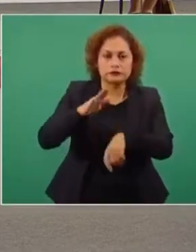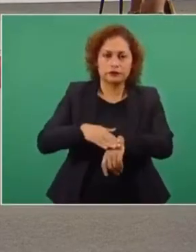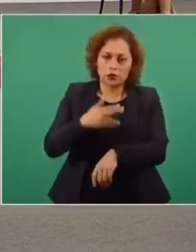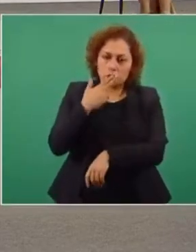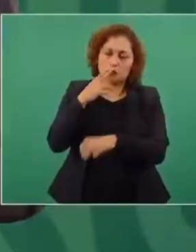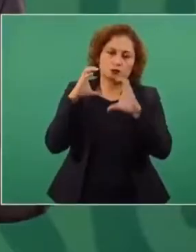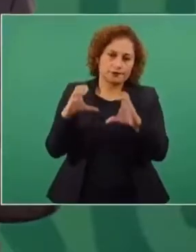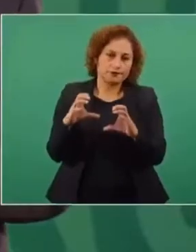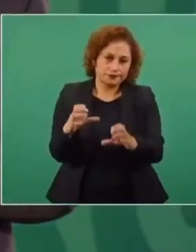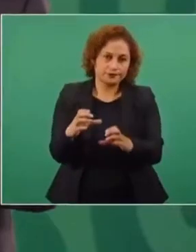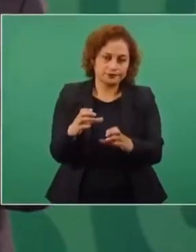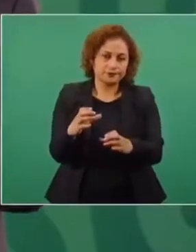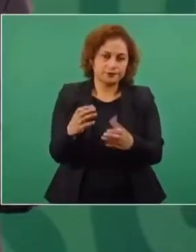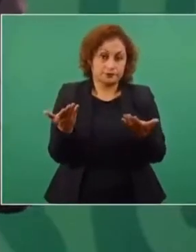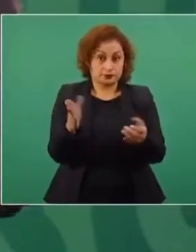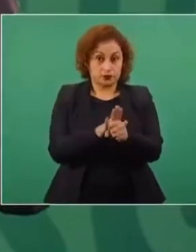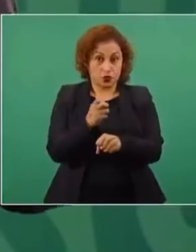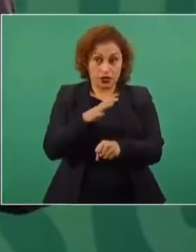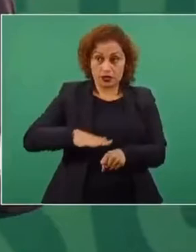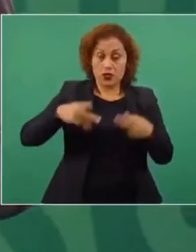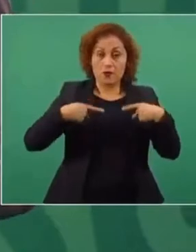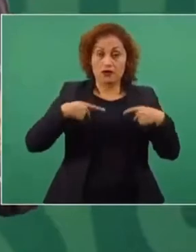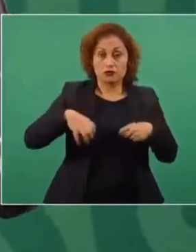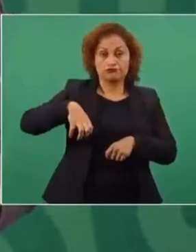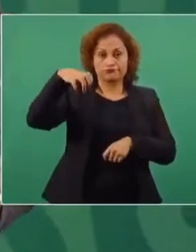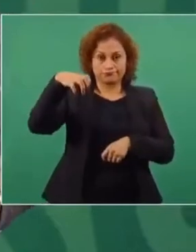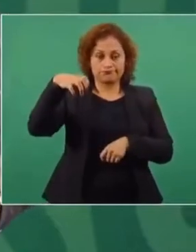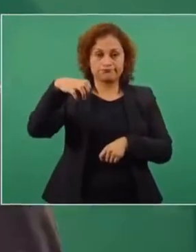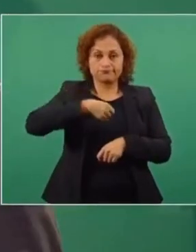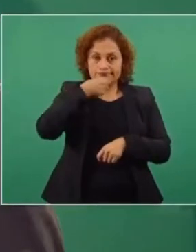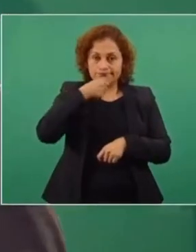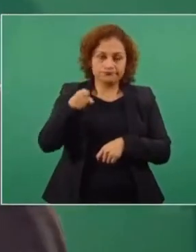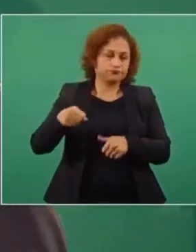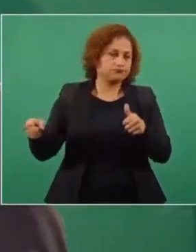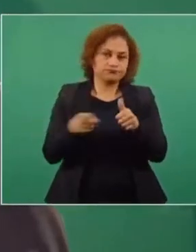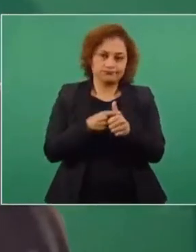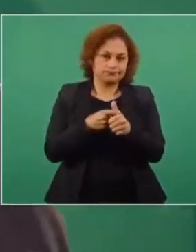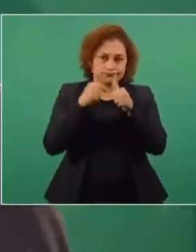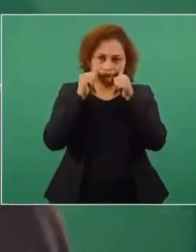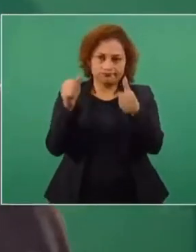Para nosotros, los adultos mayores son la prioridad.